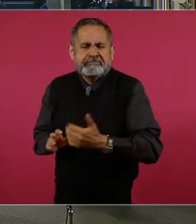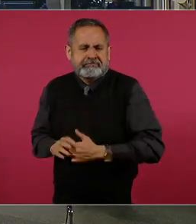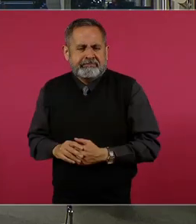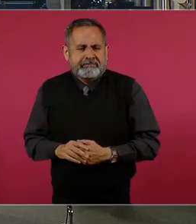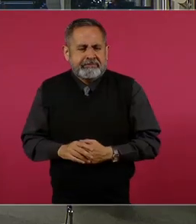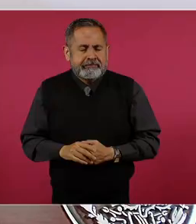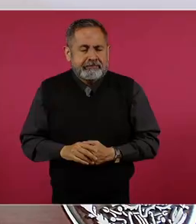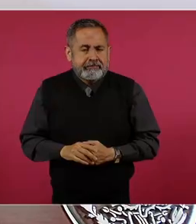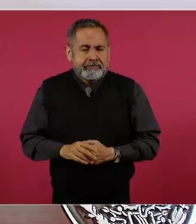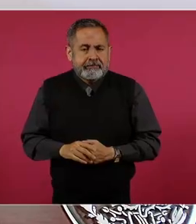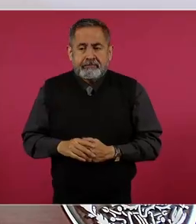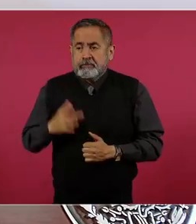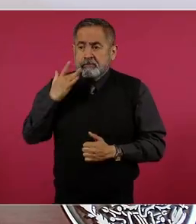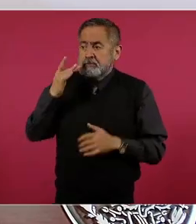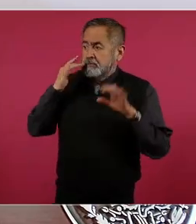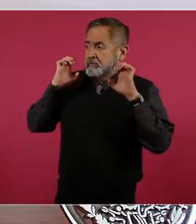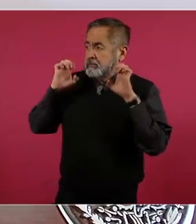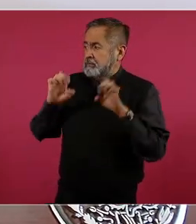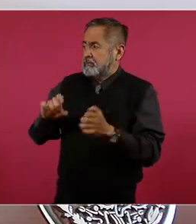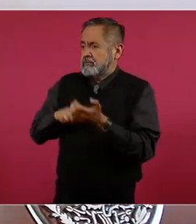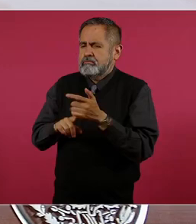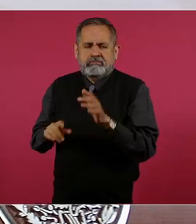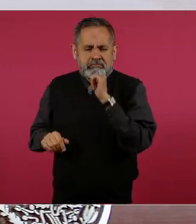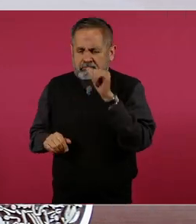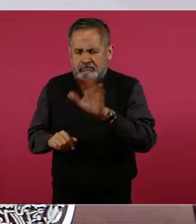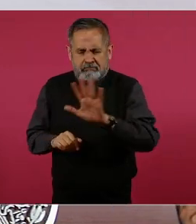no hay lujos en el gobierno.